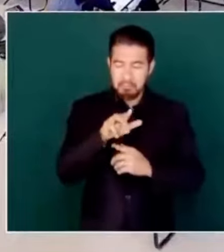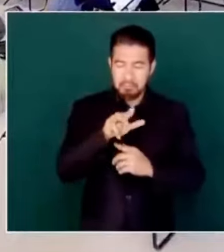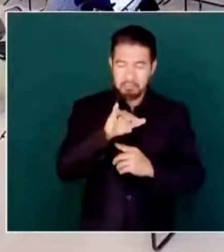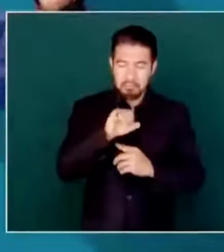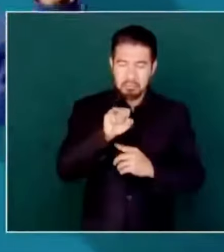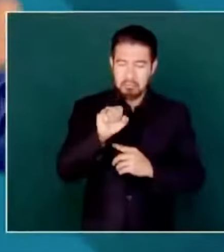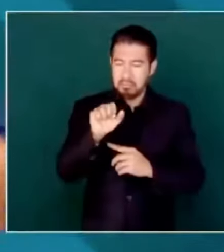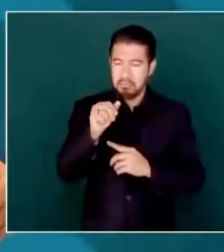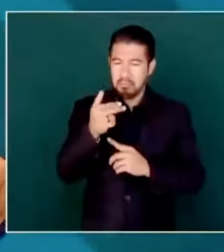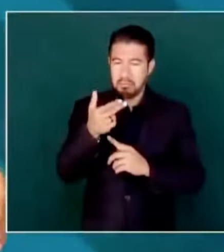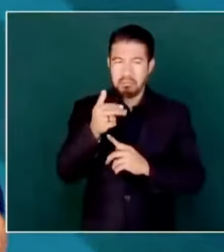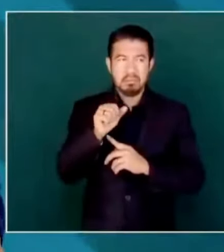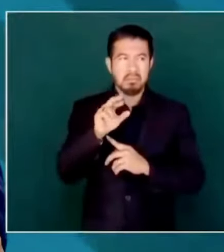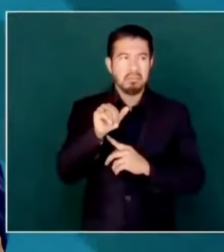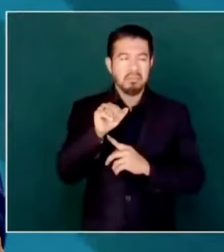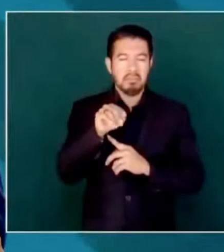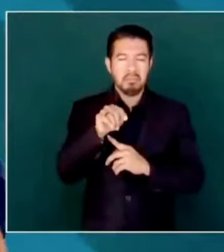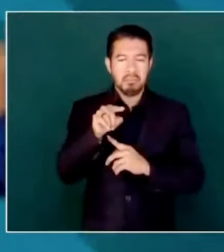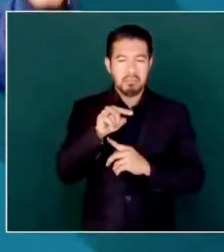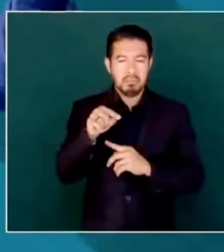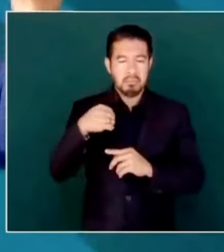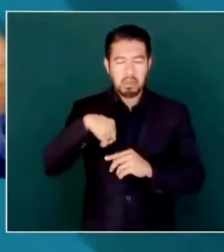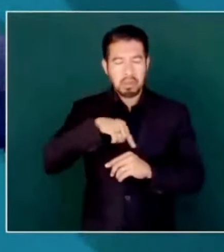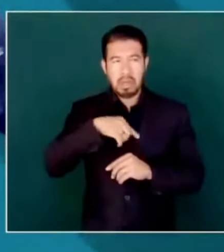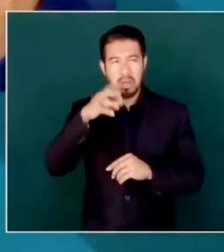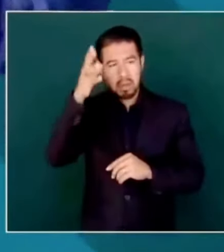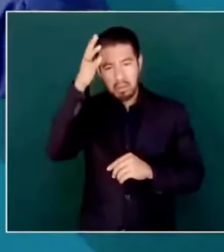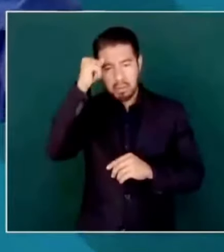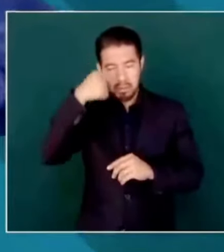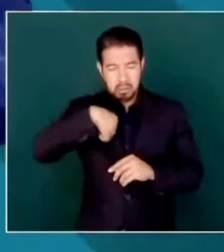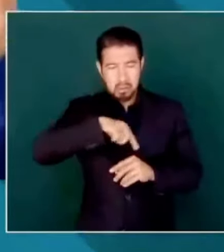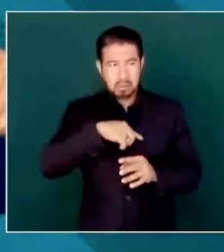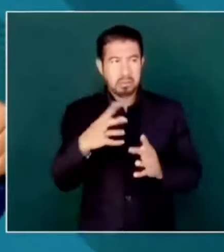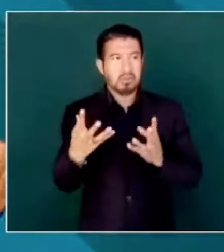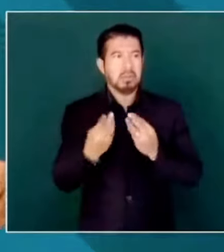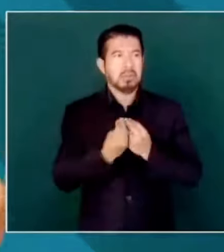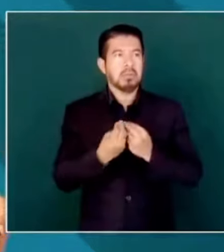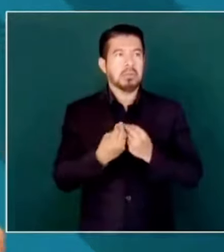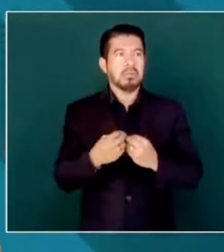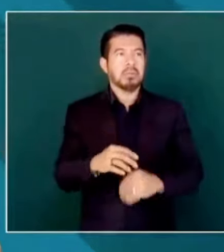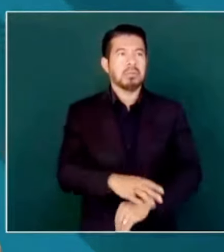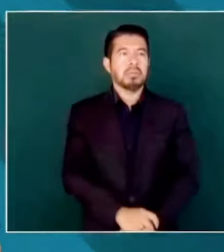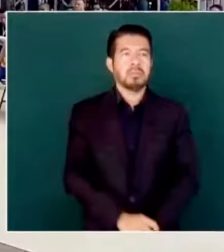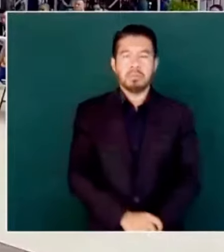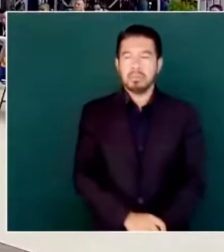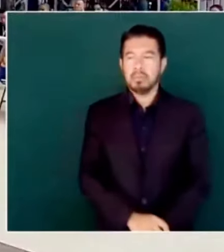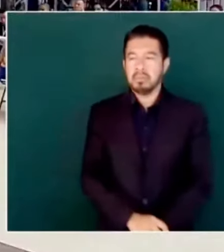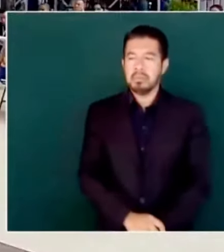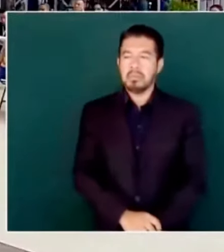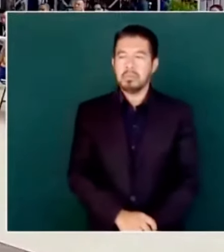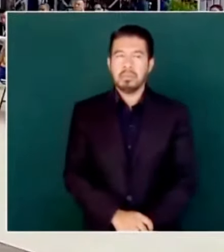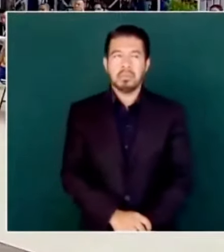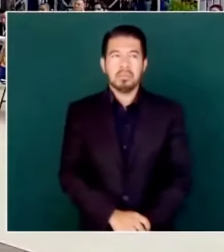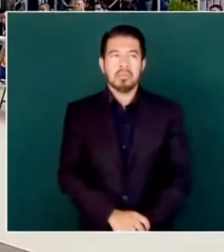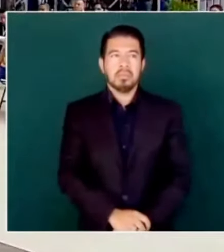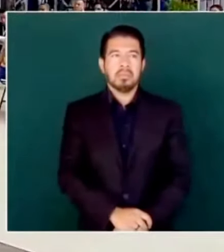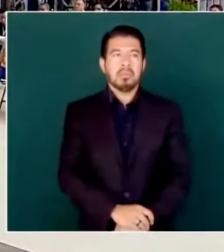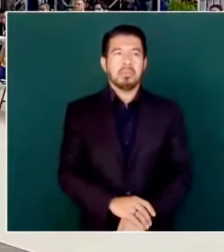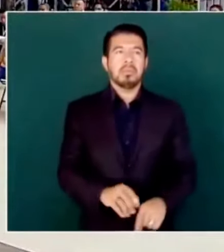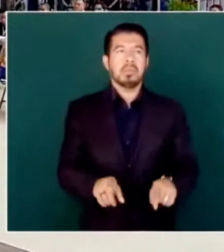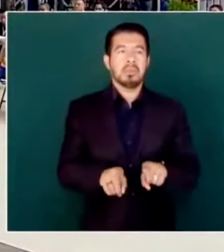acuerdo con nosotros y otros más y además están en su derecho,